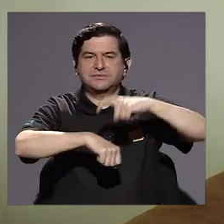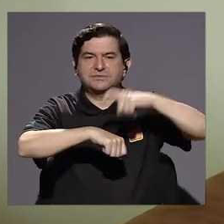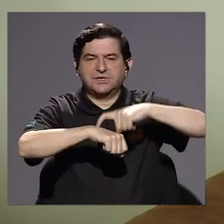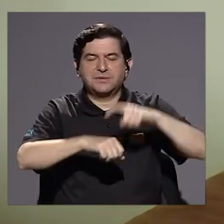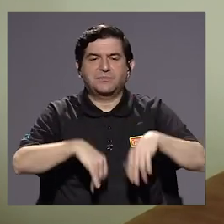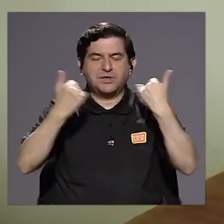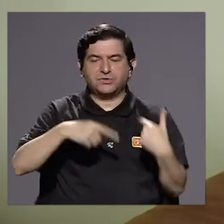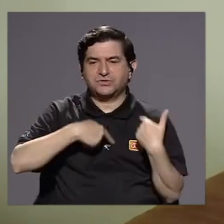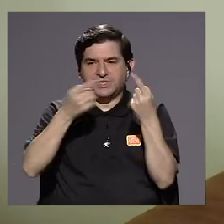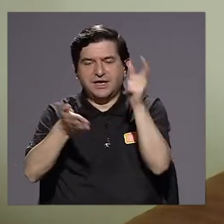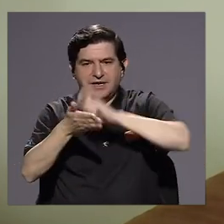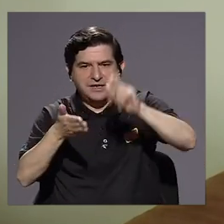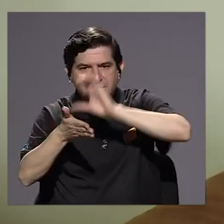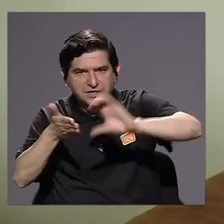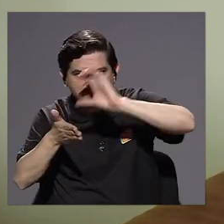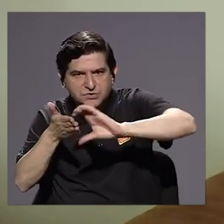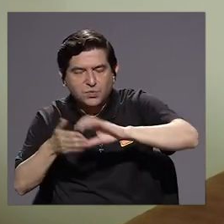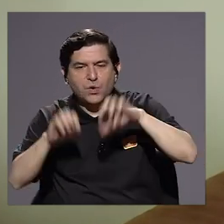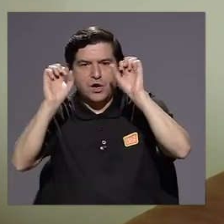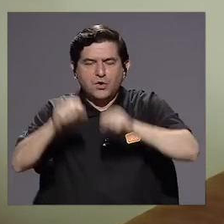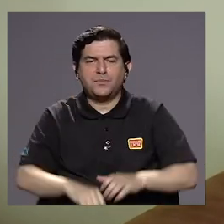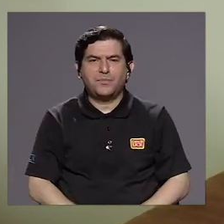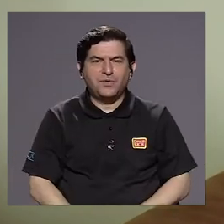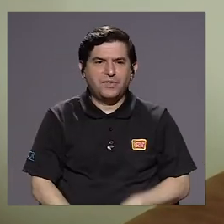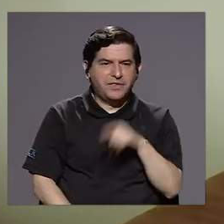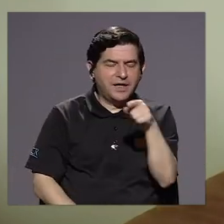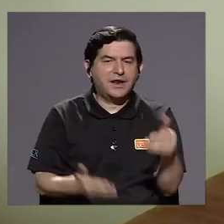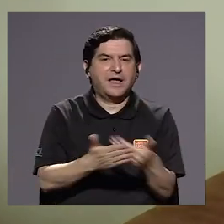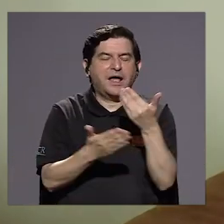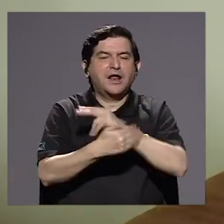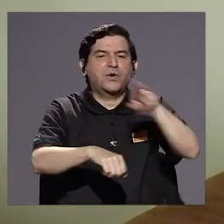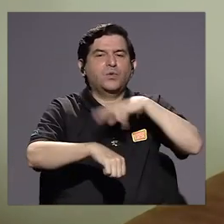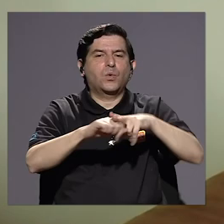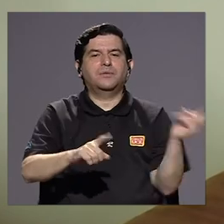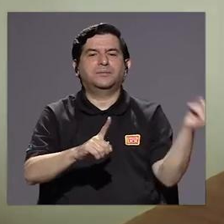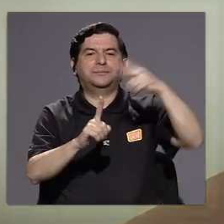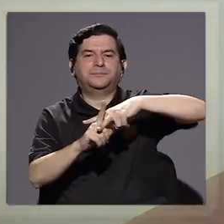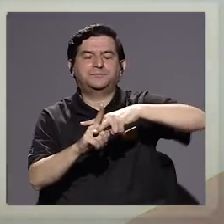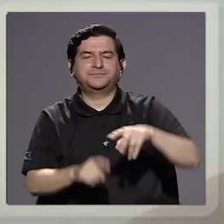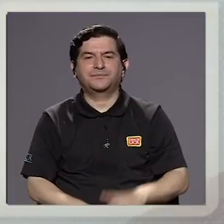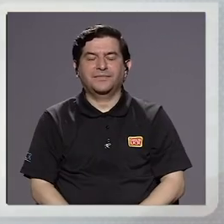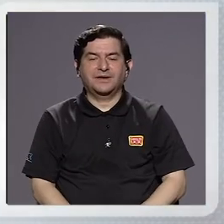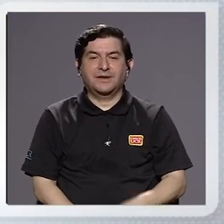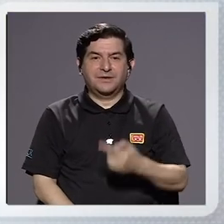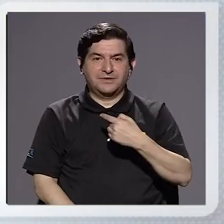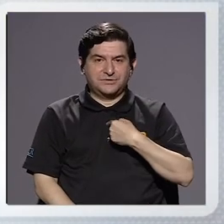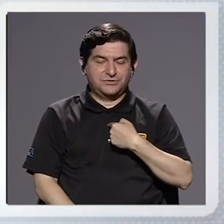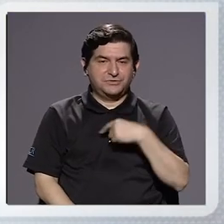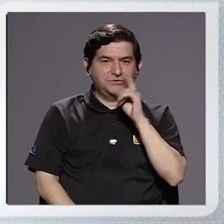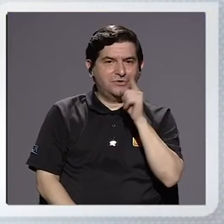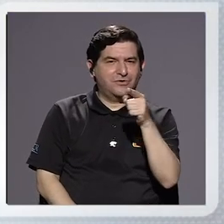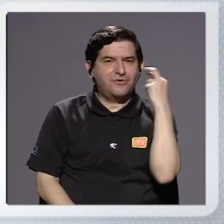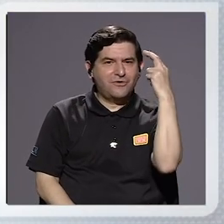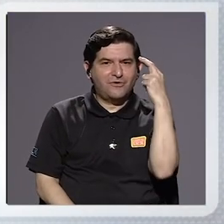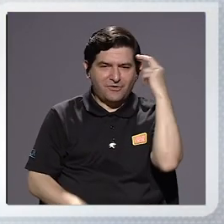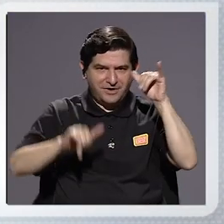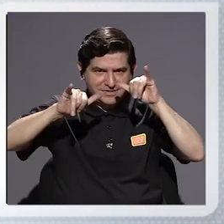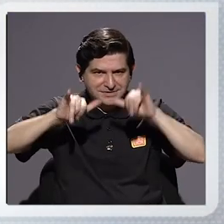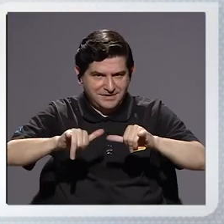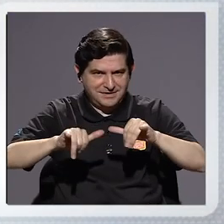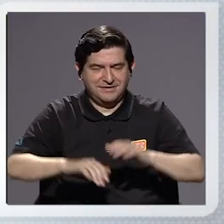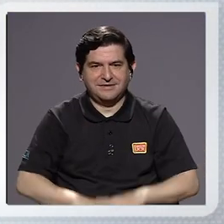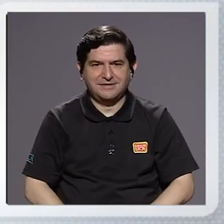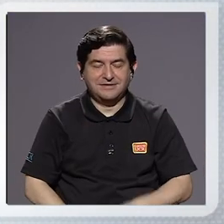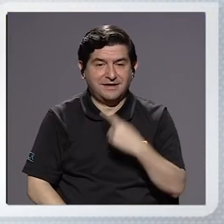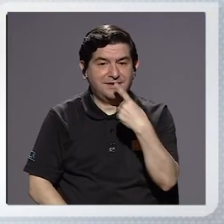presencialidad y pueda hacer esa trazabilidad a esa nueva norma. Me quiero quedar con esa reflexión que hace